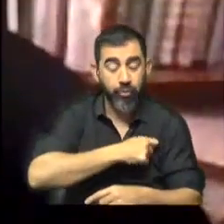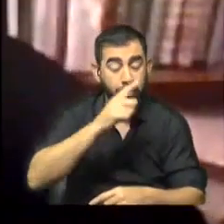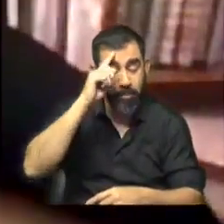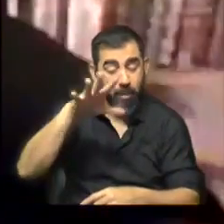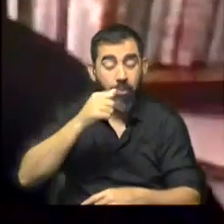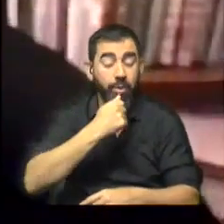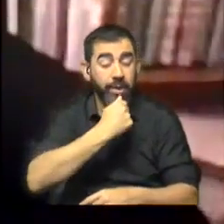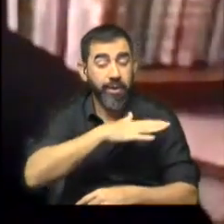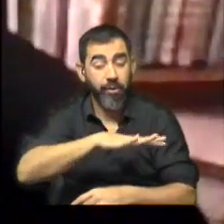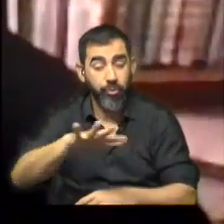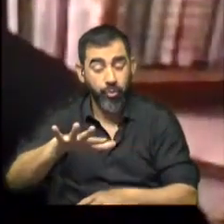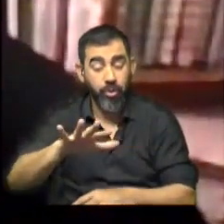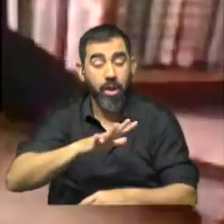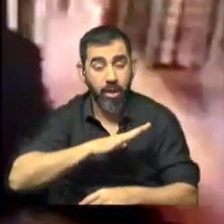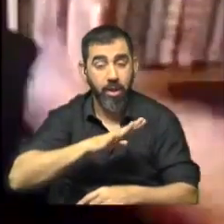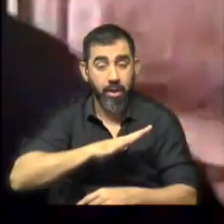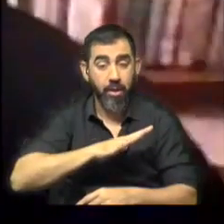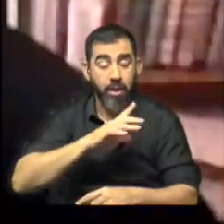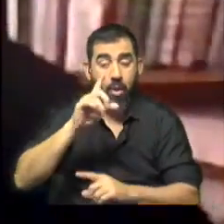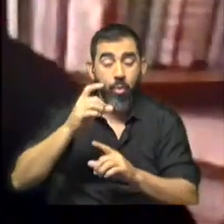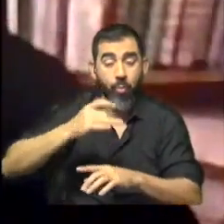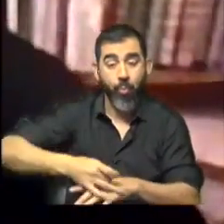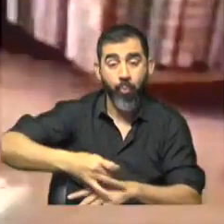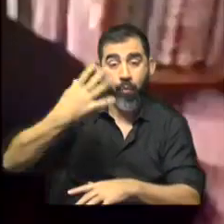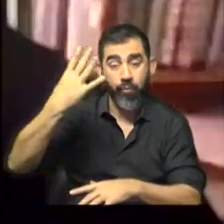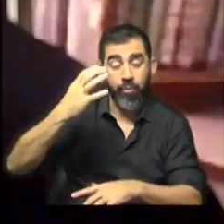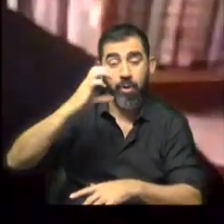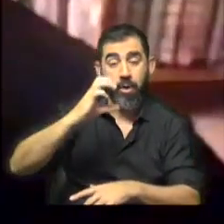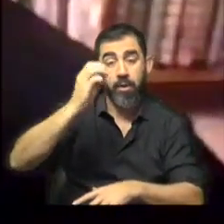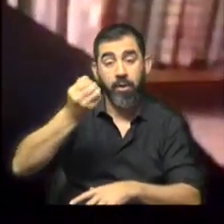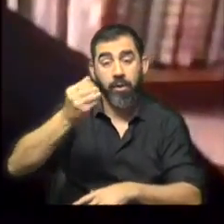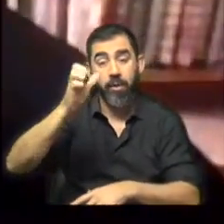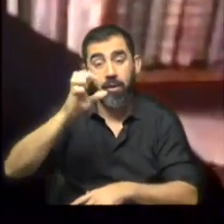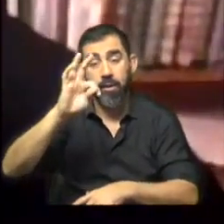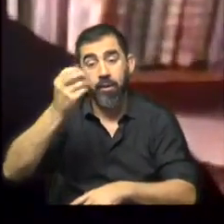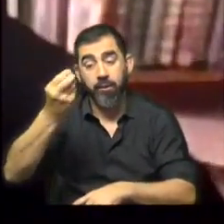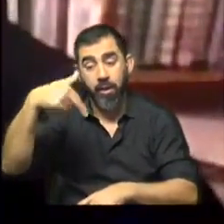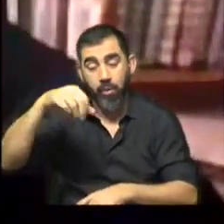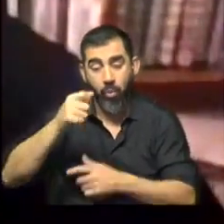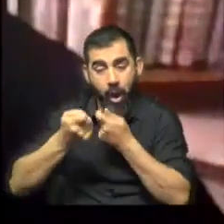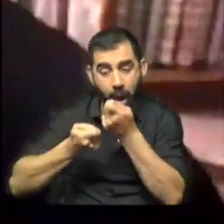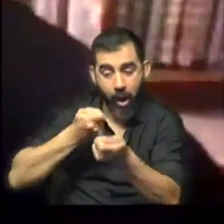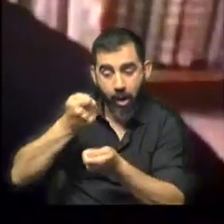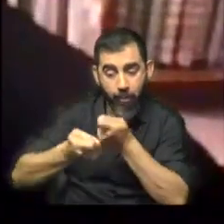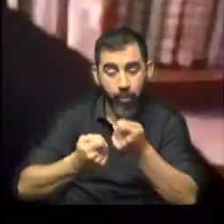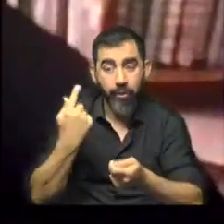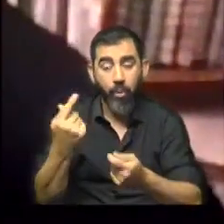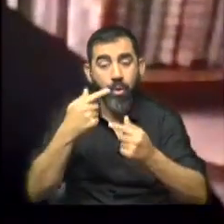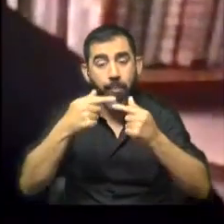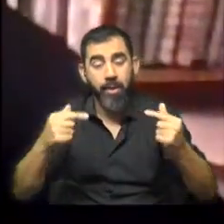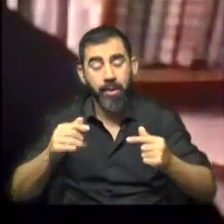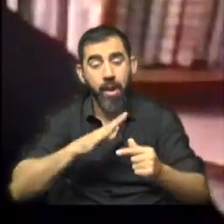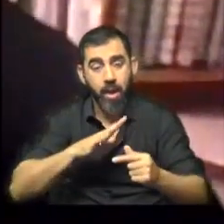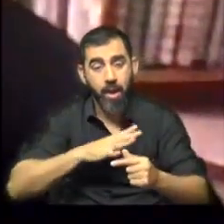que en Historia, por ejemplo, había algunos profesionales como Gerardo Caetano haciendo, realizando sus aportes, y en cada una de las asignaturas